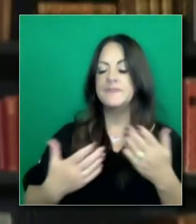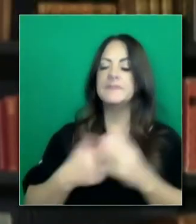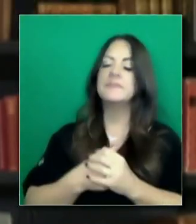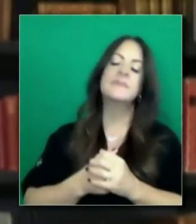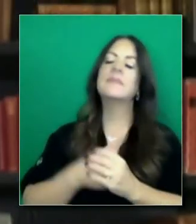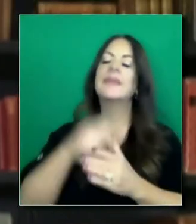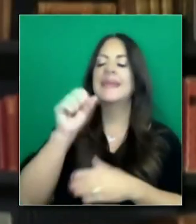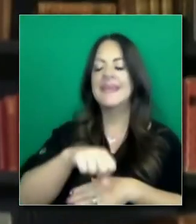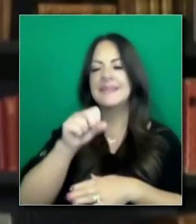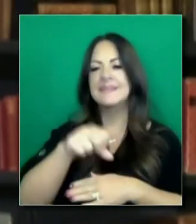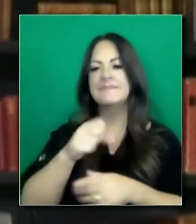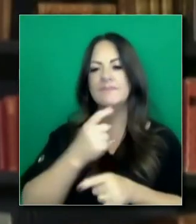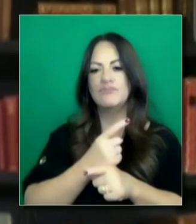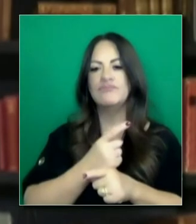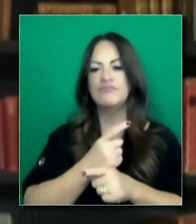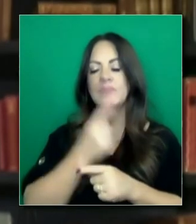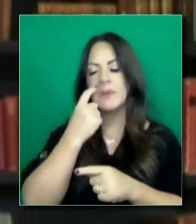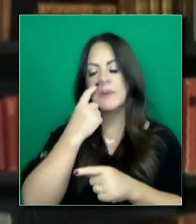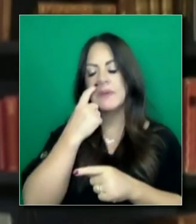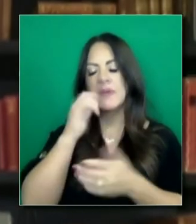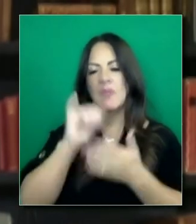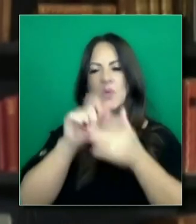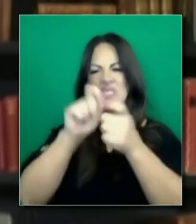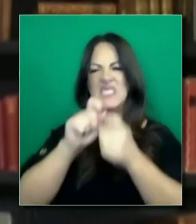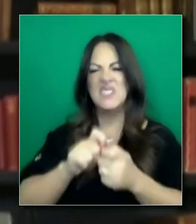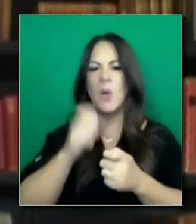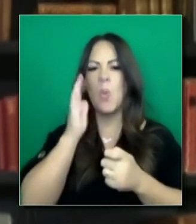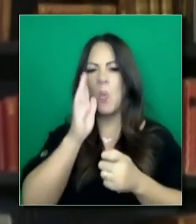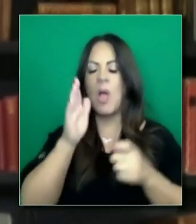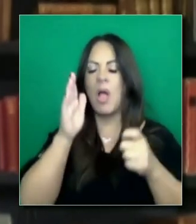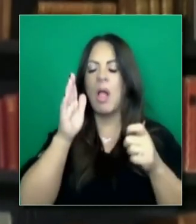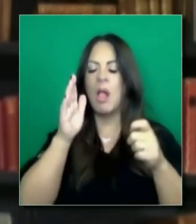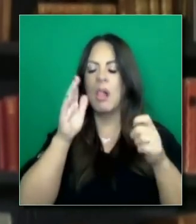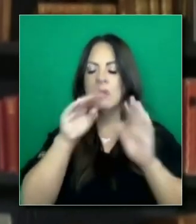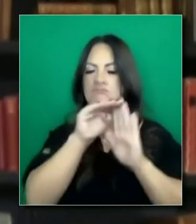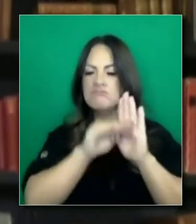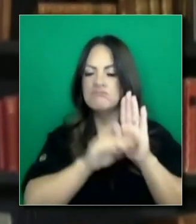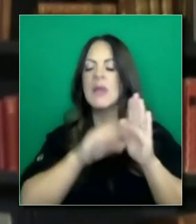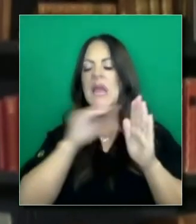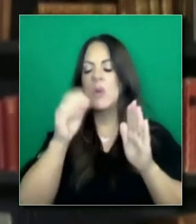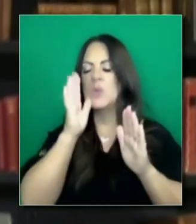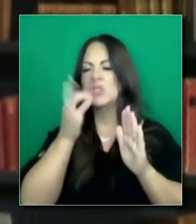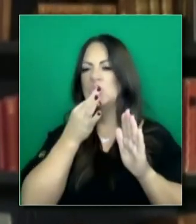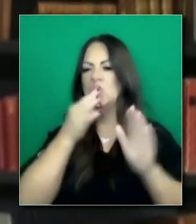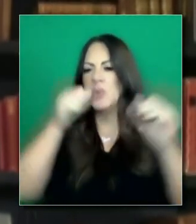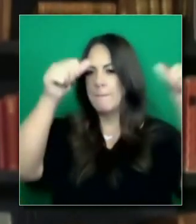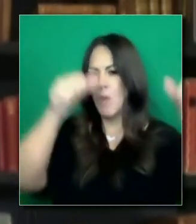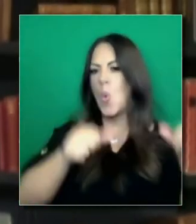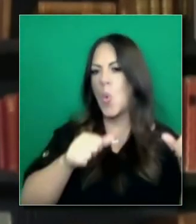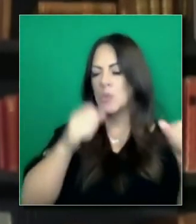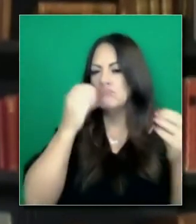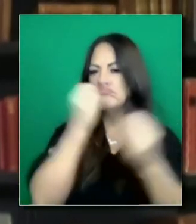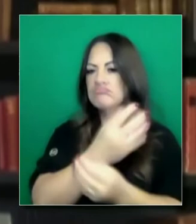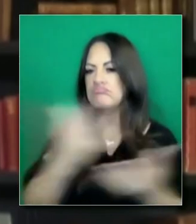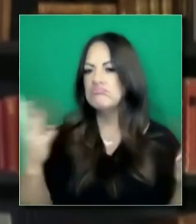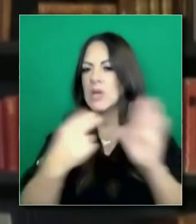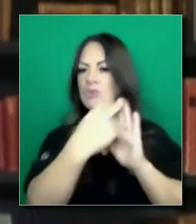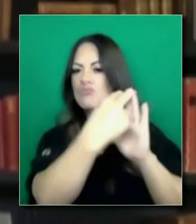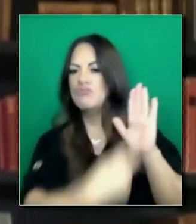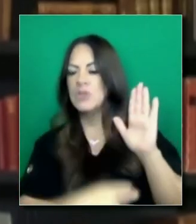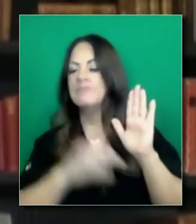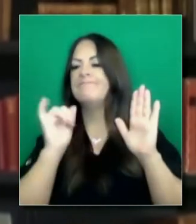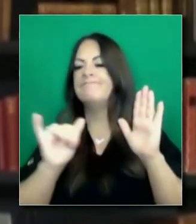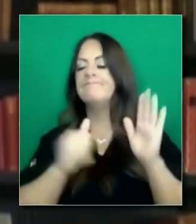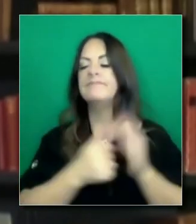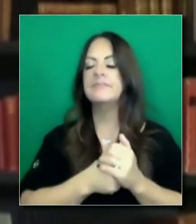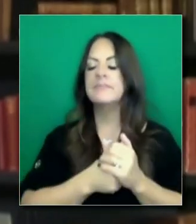Espero que la respuesta haya sido completa en cuanto a sus detalles. Más se publicará, pero también quiero señalar que